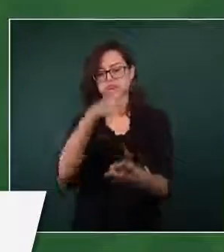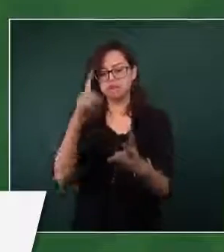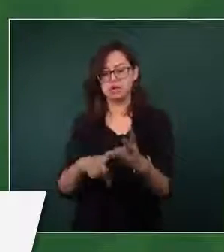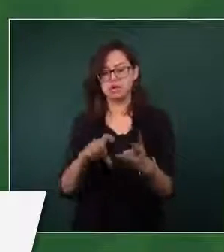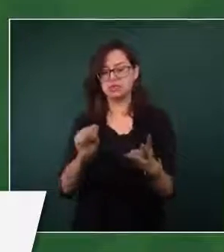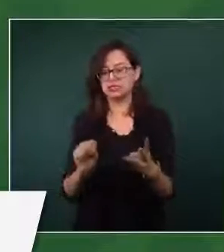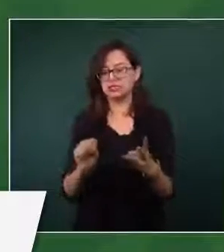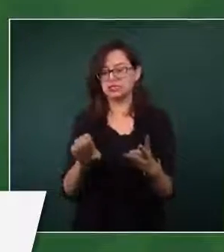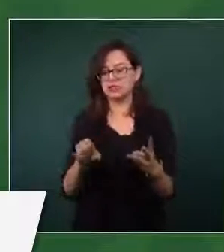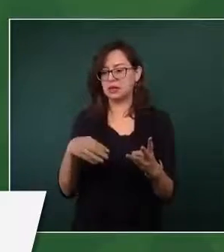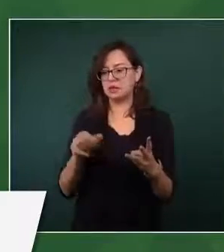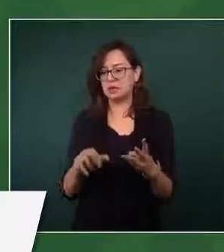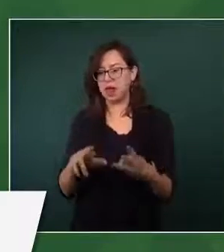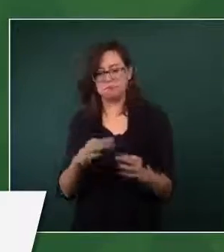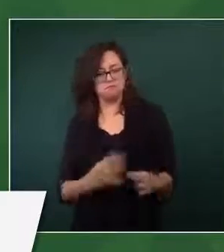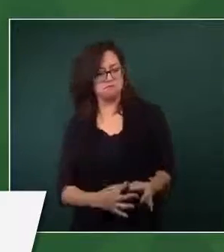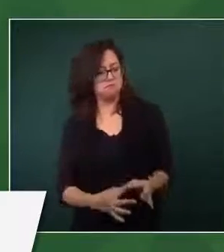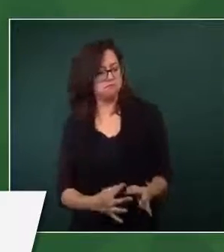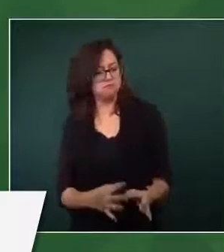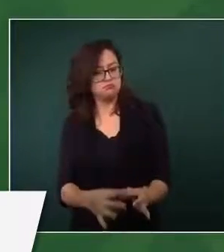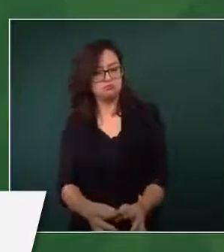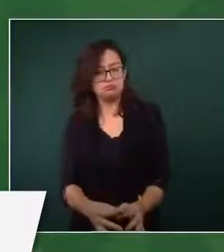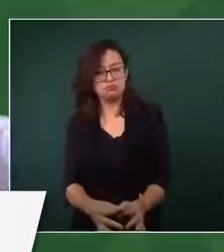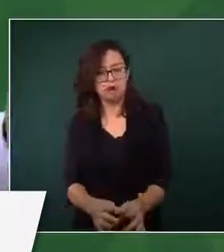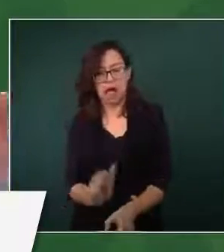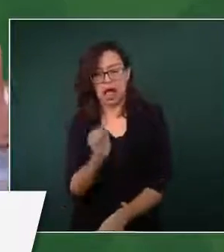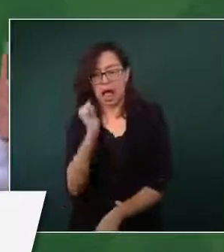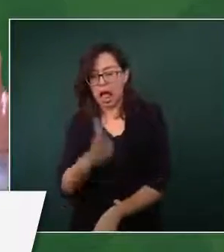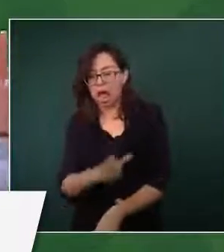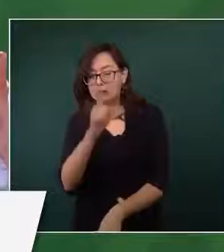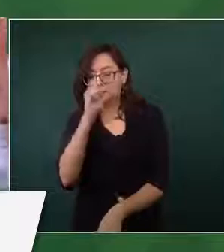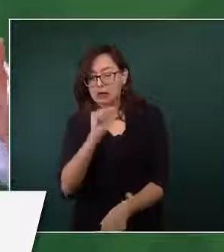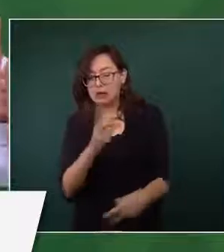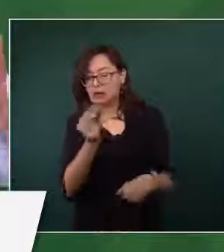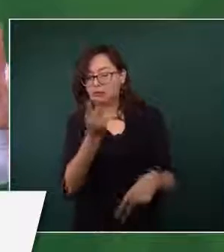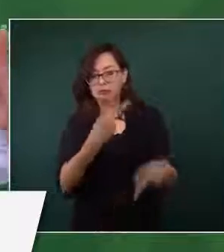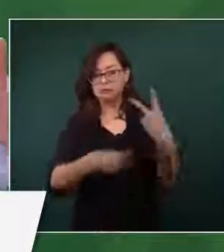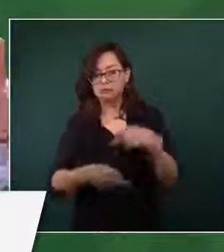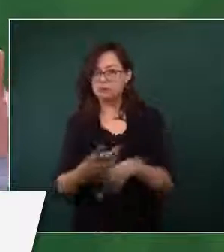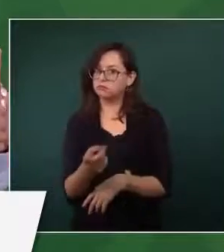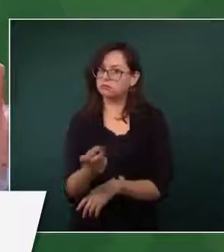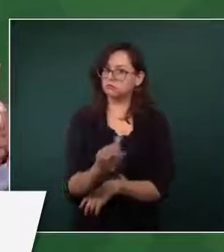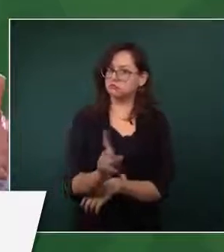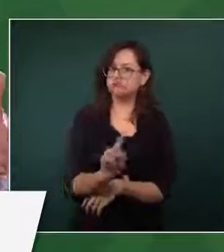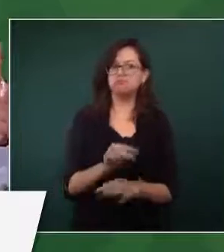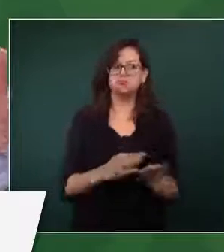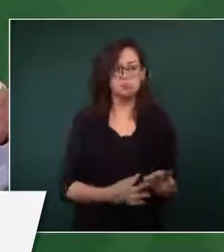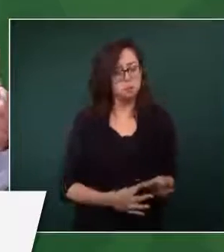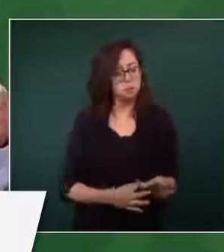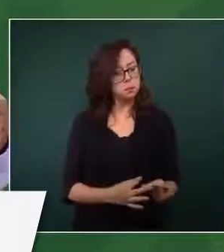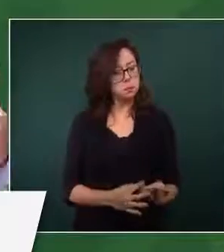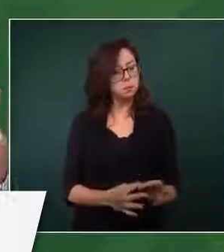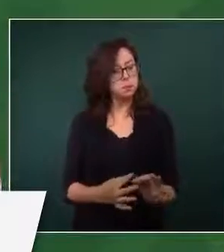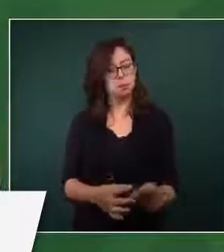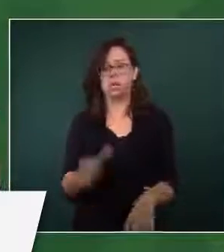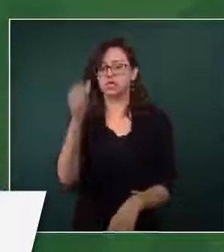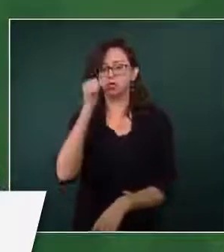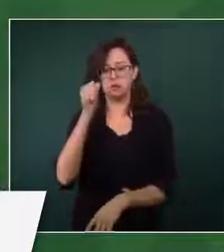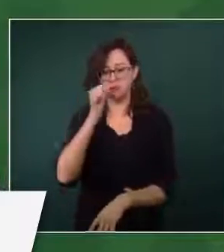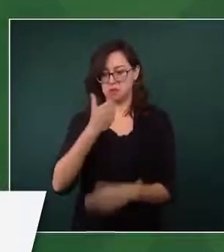los tres han estado siempre acompañándonos